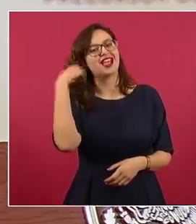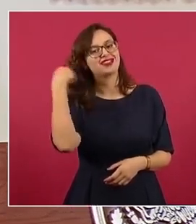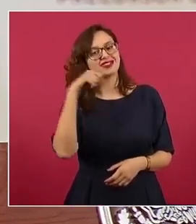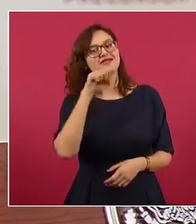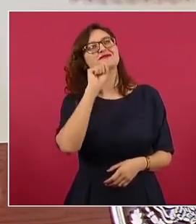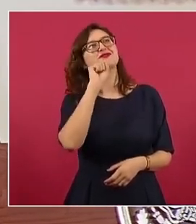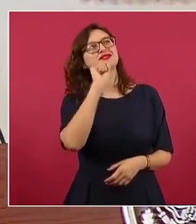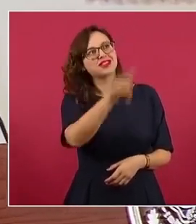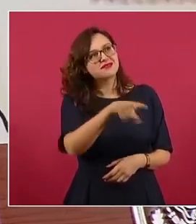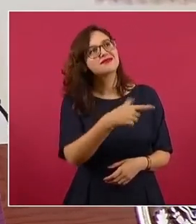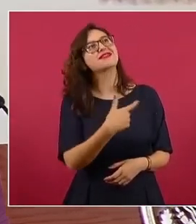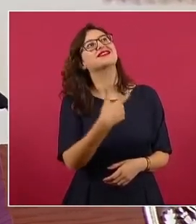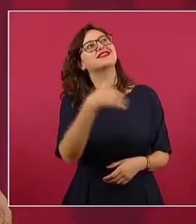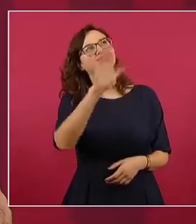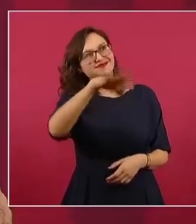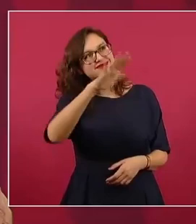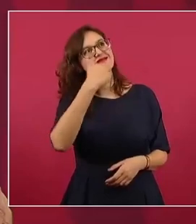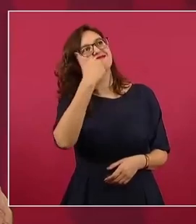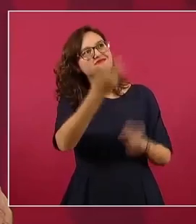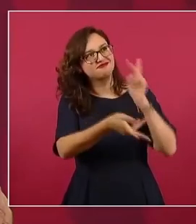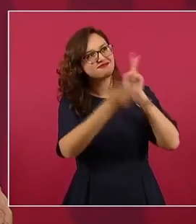queremos hablar contigo,